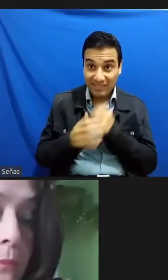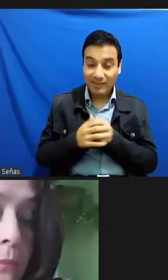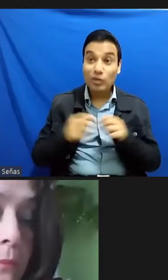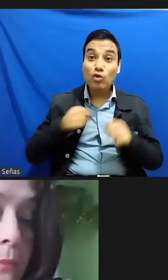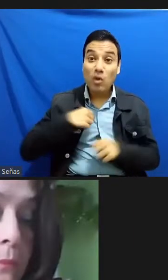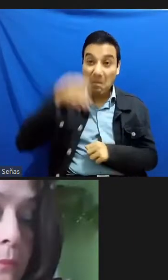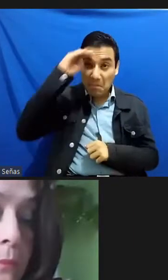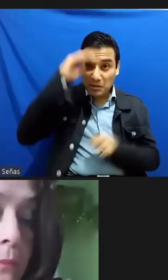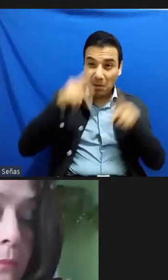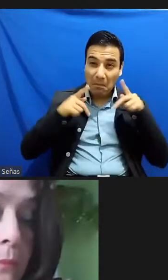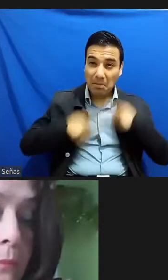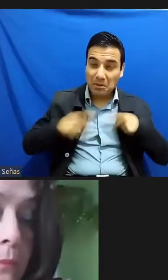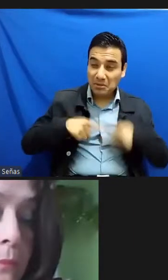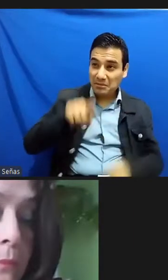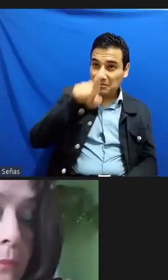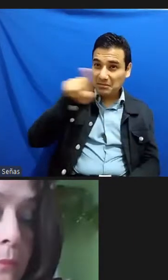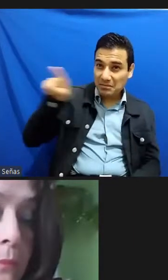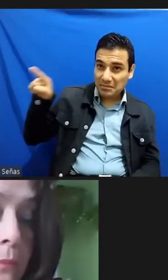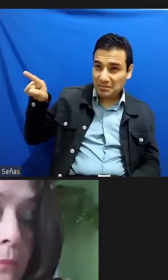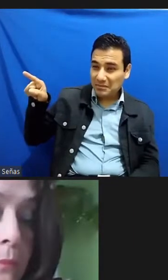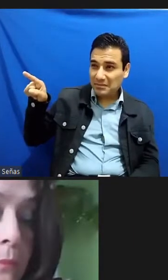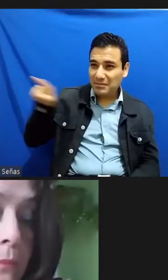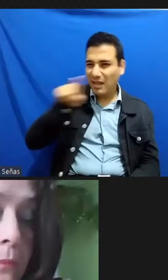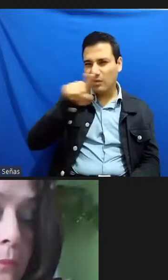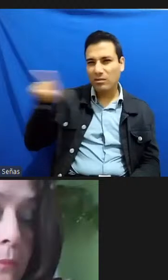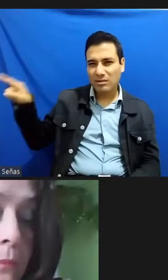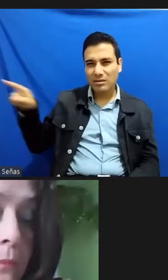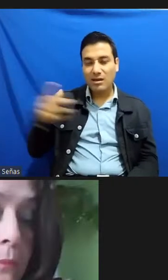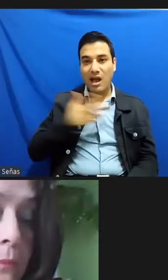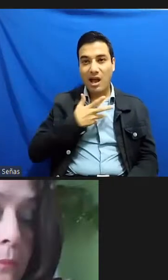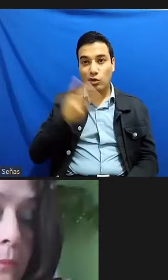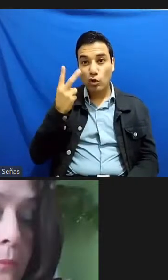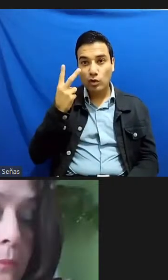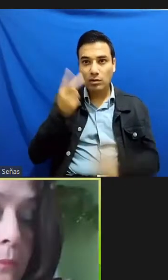es que se ha congelado no sé si me escuchan